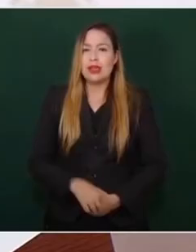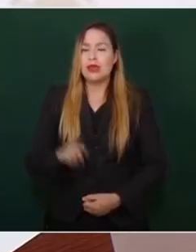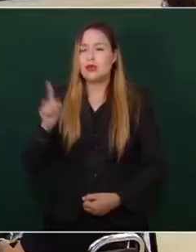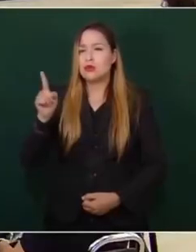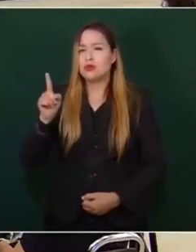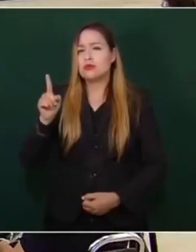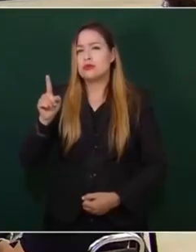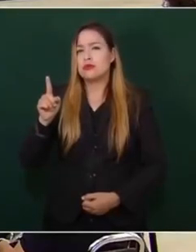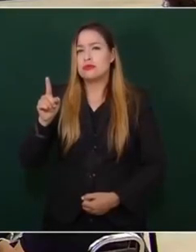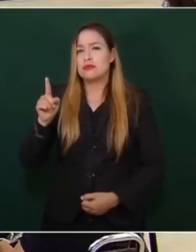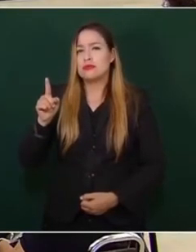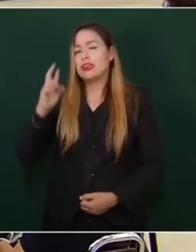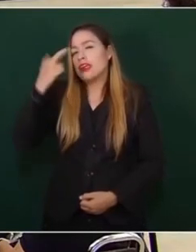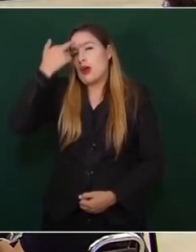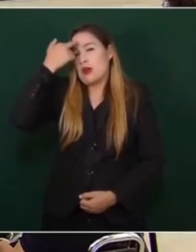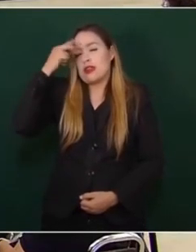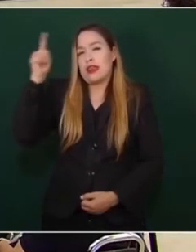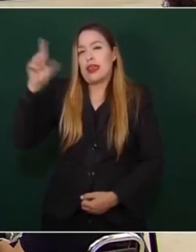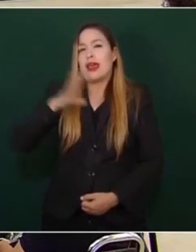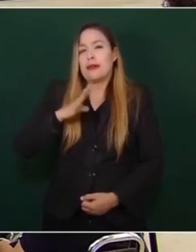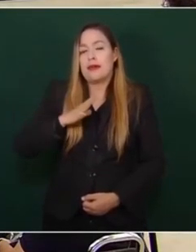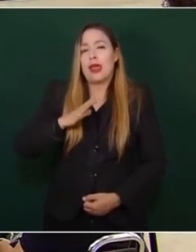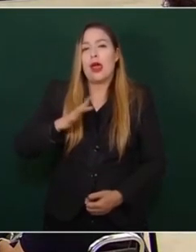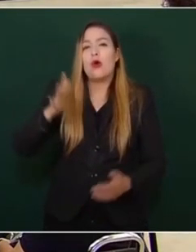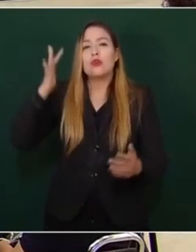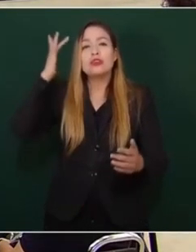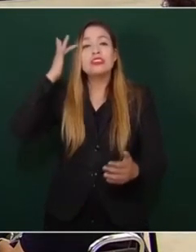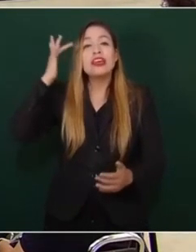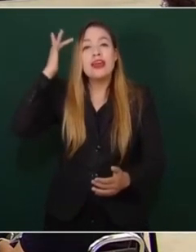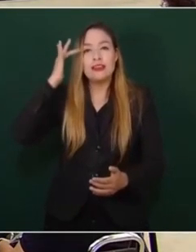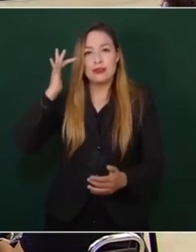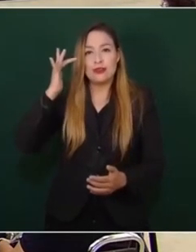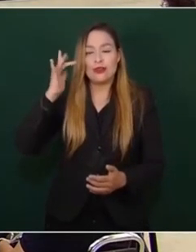conservador, y la